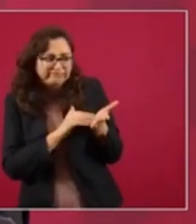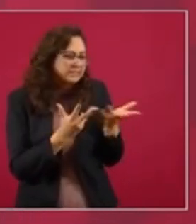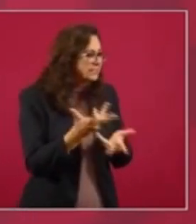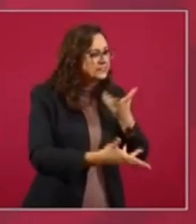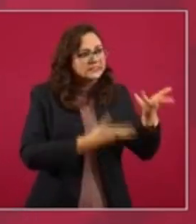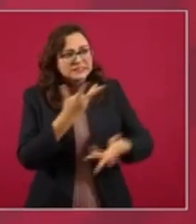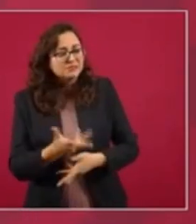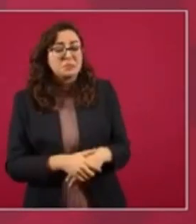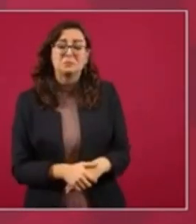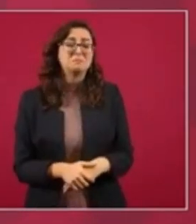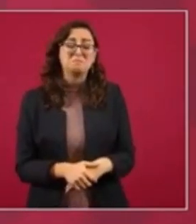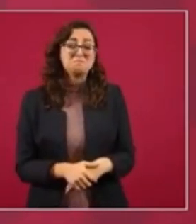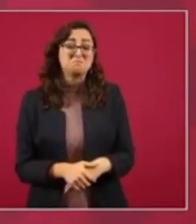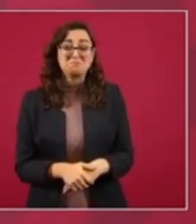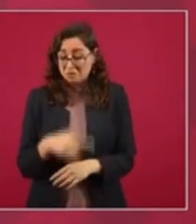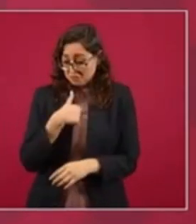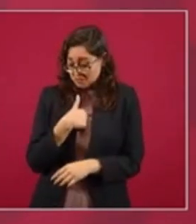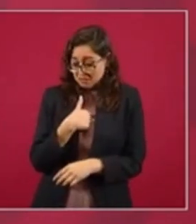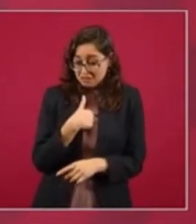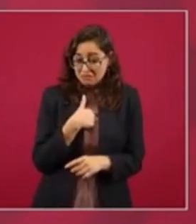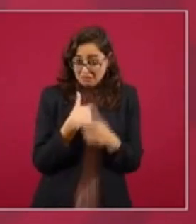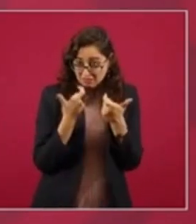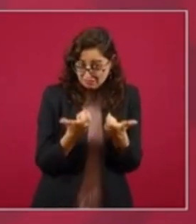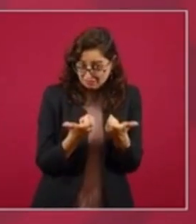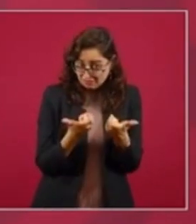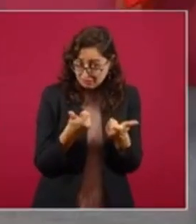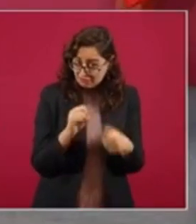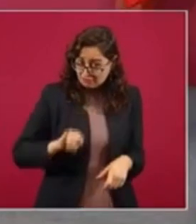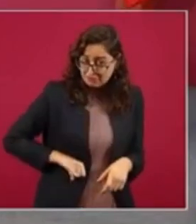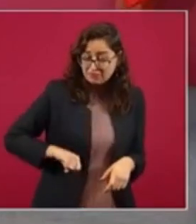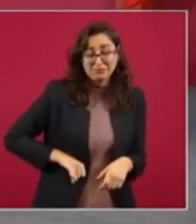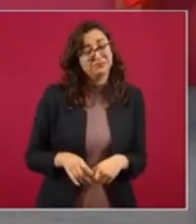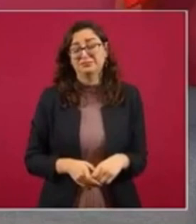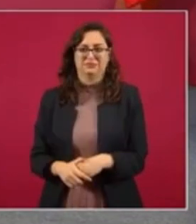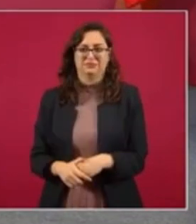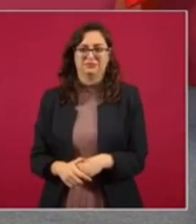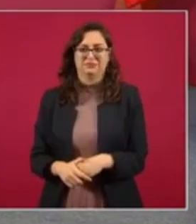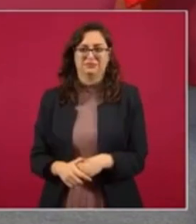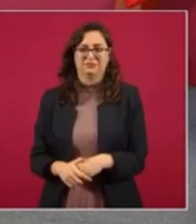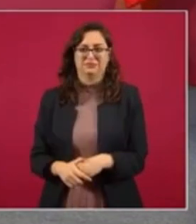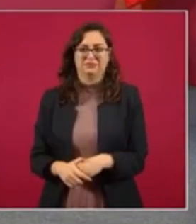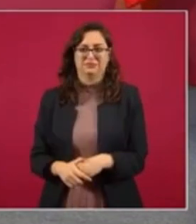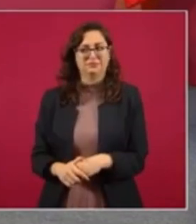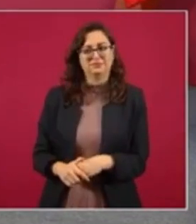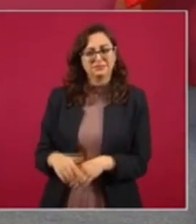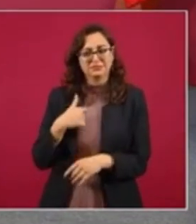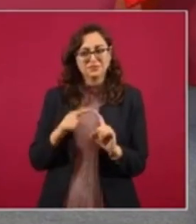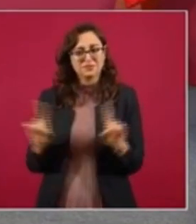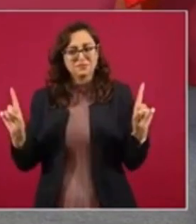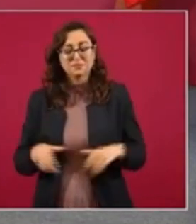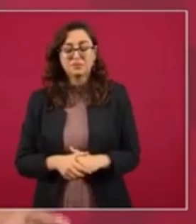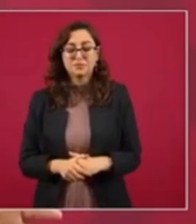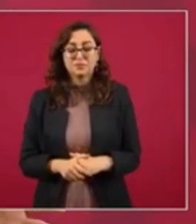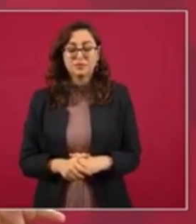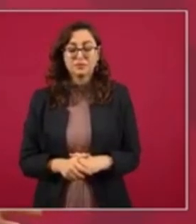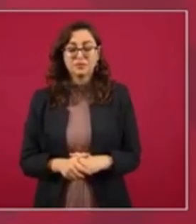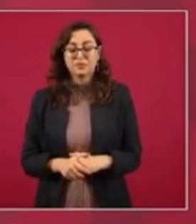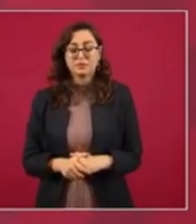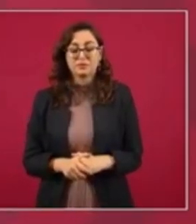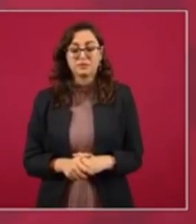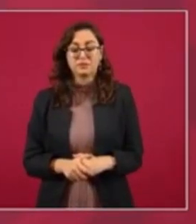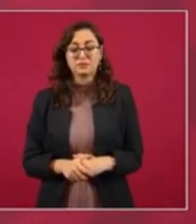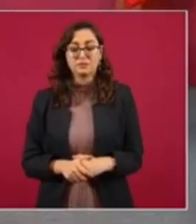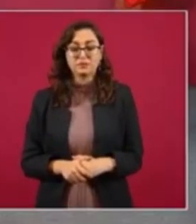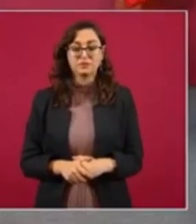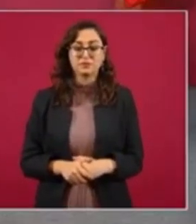No me ha interesado el dinero. No es como ellos. Pues, pues, puede ser un periodista, pero